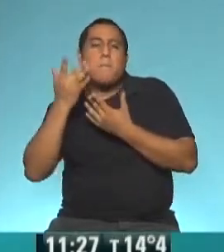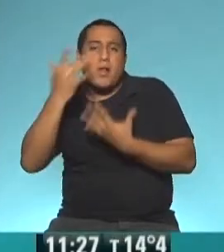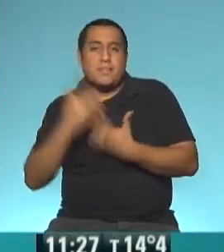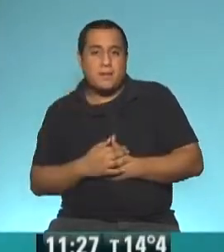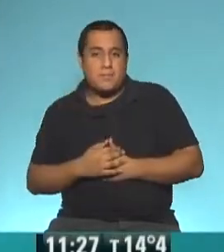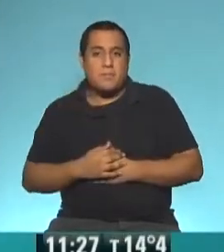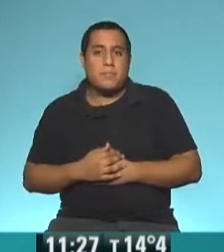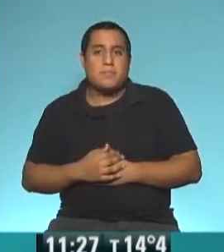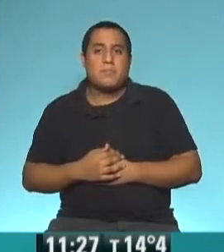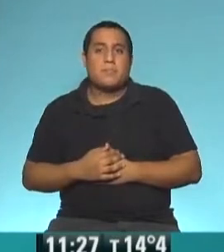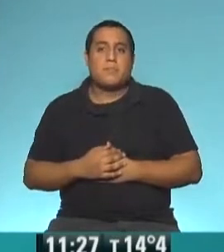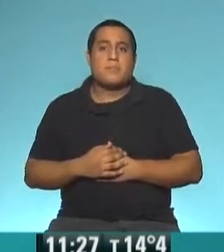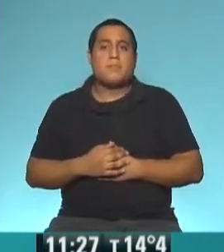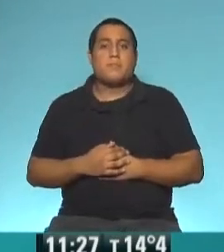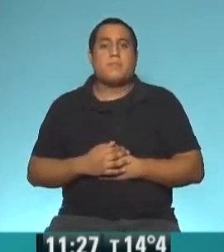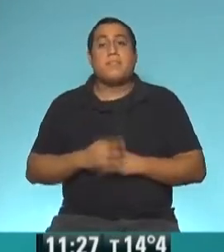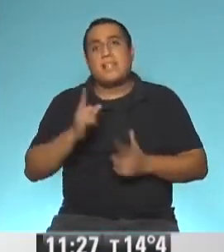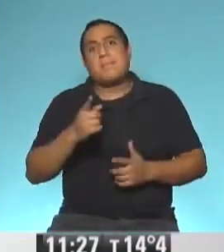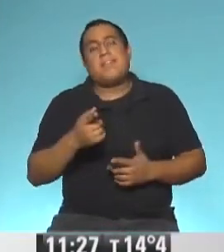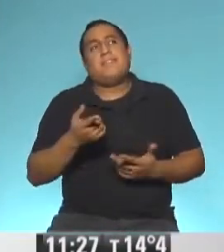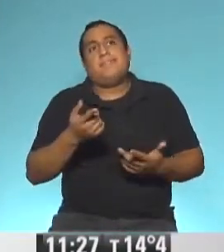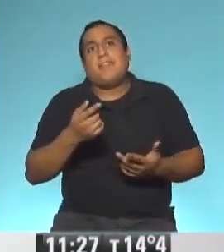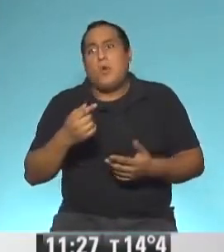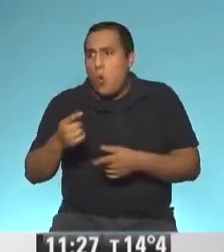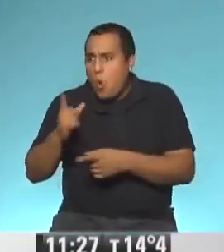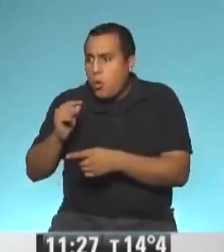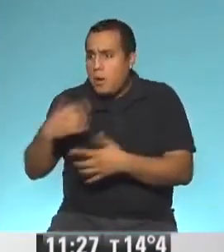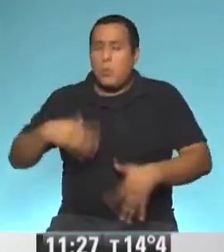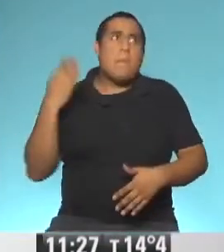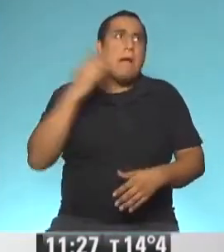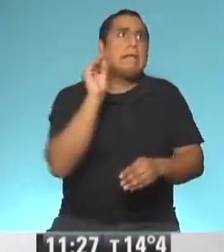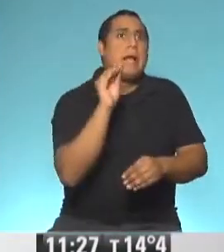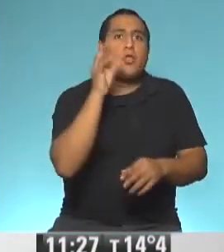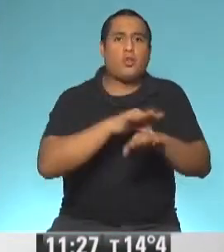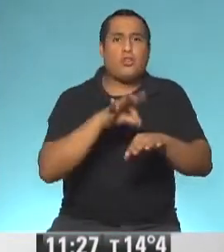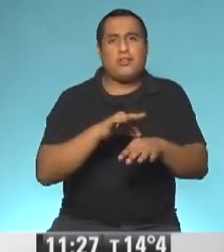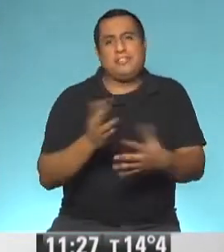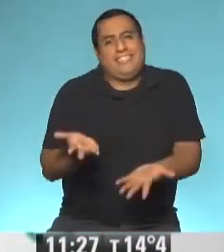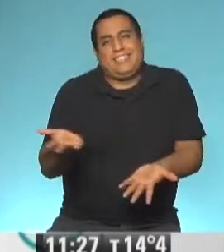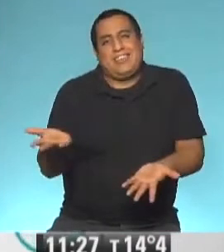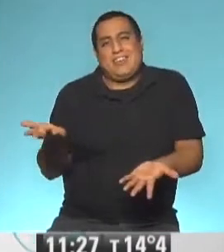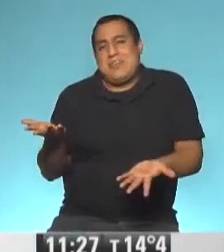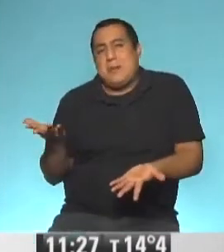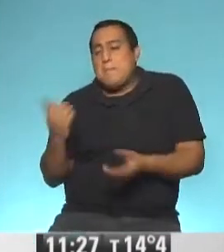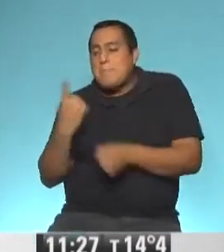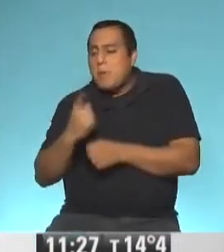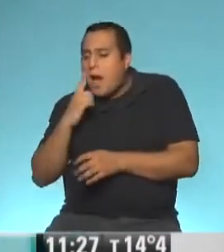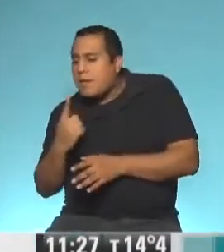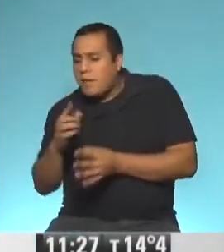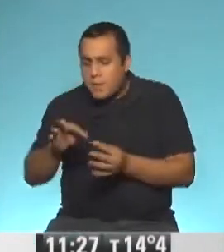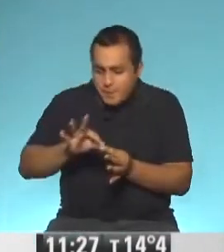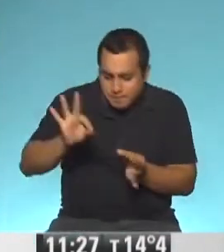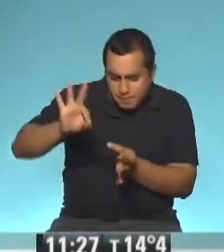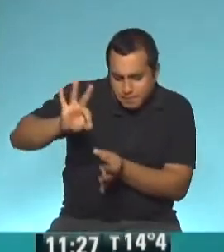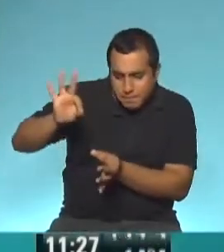consulta en ese caso. Y manifiestan con dolor. Y evitamos una consulta en urgencia. Exacto. Obviamente, obviamente, obviamente nos pueden